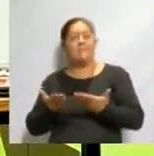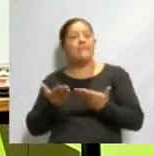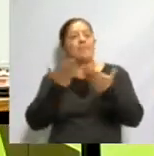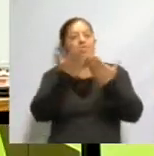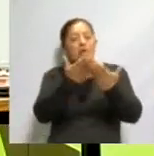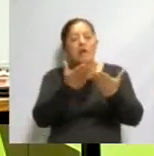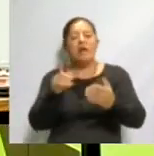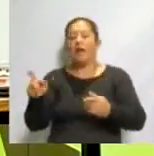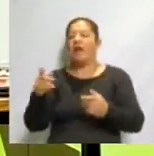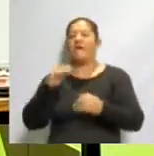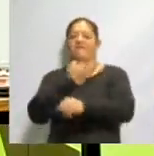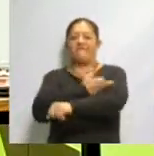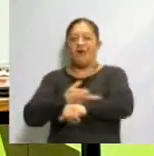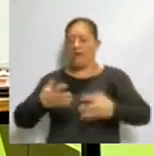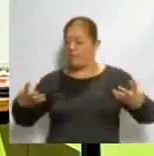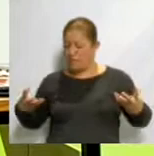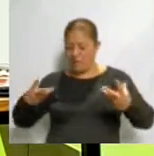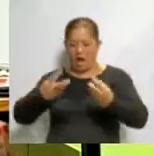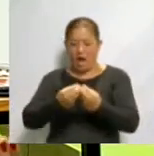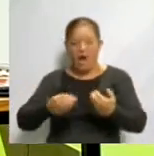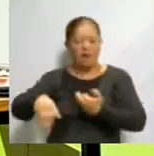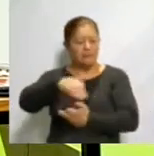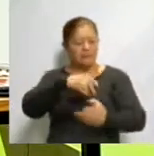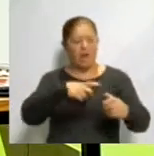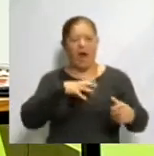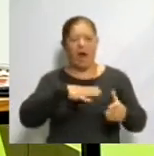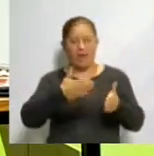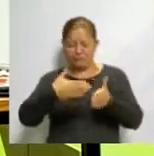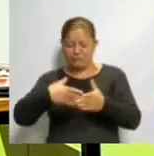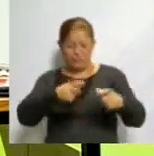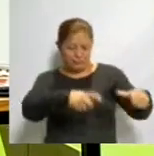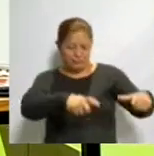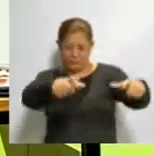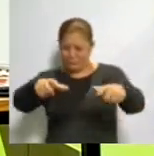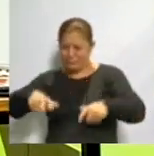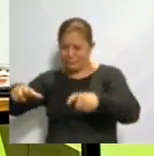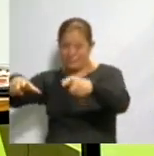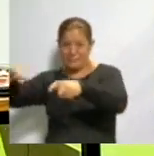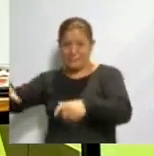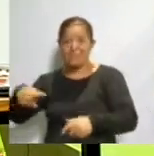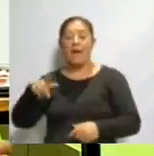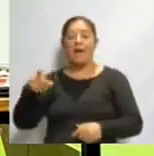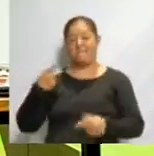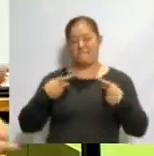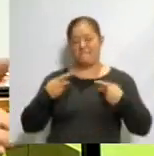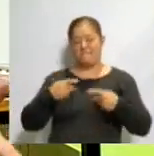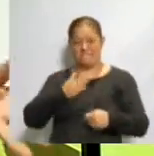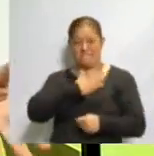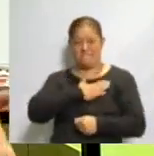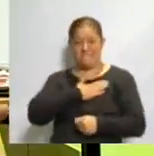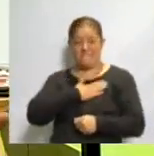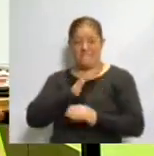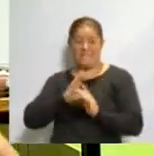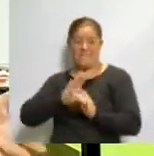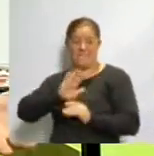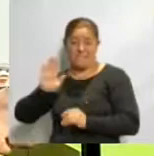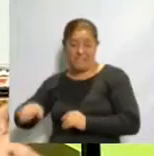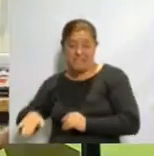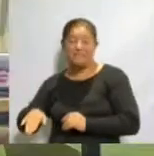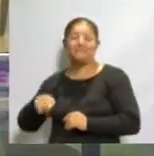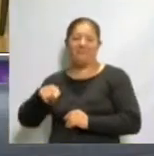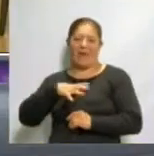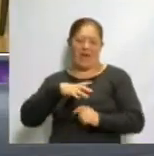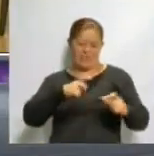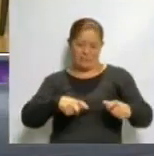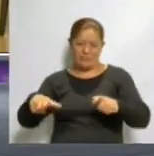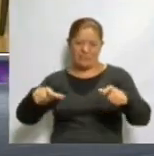familia colocando la ofrenda con todos estos platillos que tanto gustaban a nuestros difuntos y que culmina precisamente